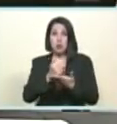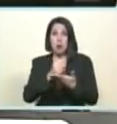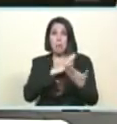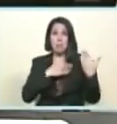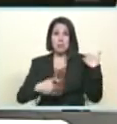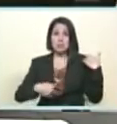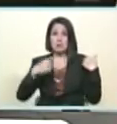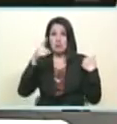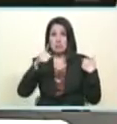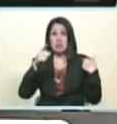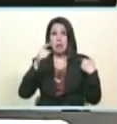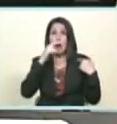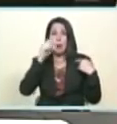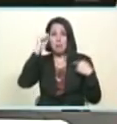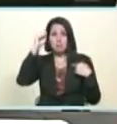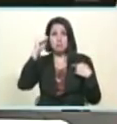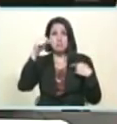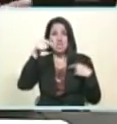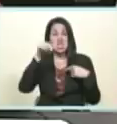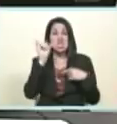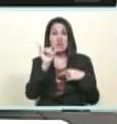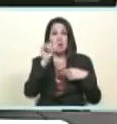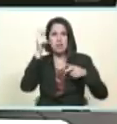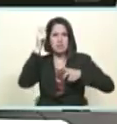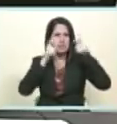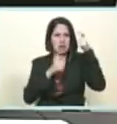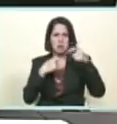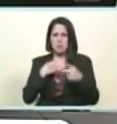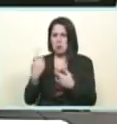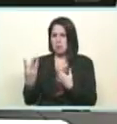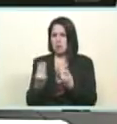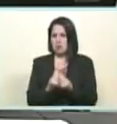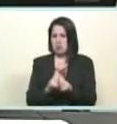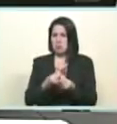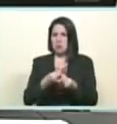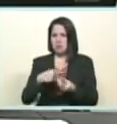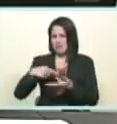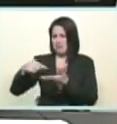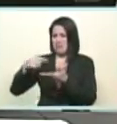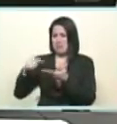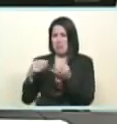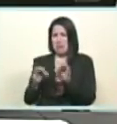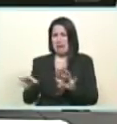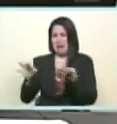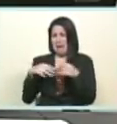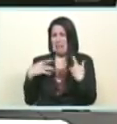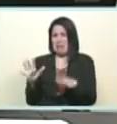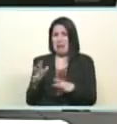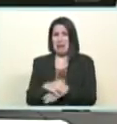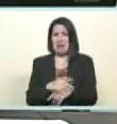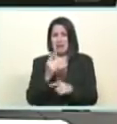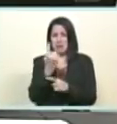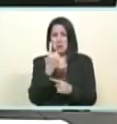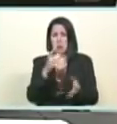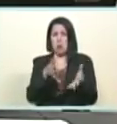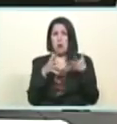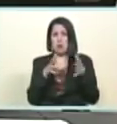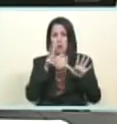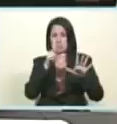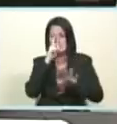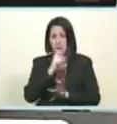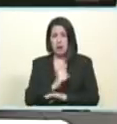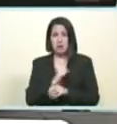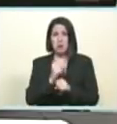lamento muy lamento de verdad porque como canciller me tocó con el presidente santo enviado por el